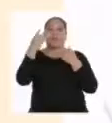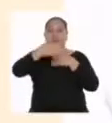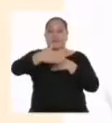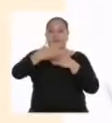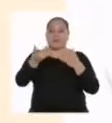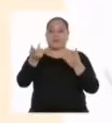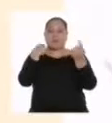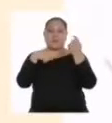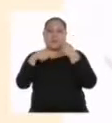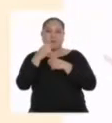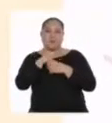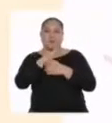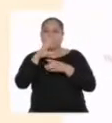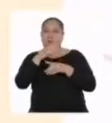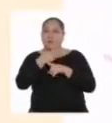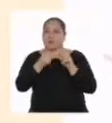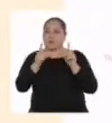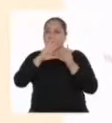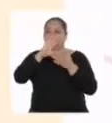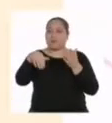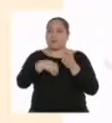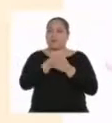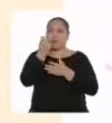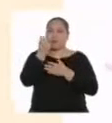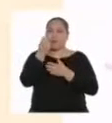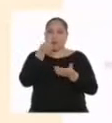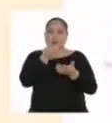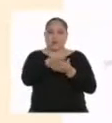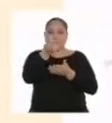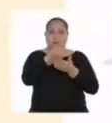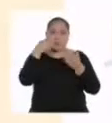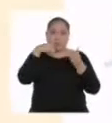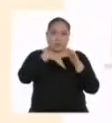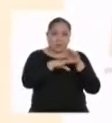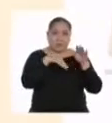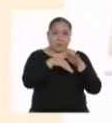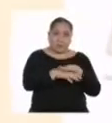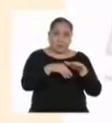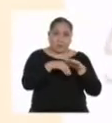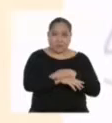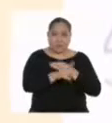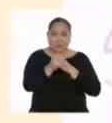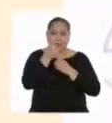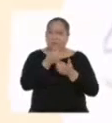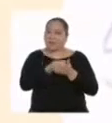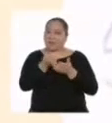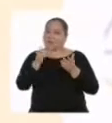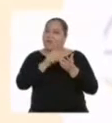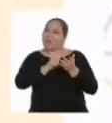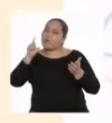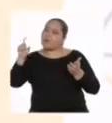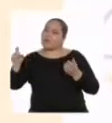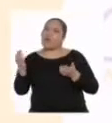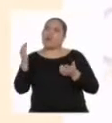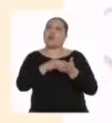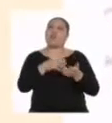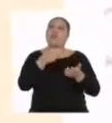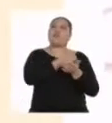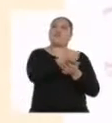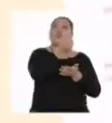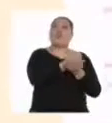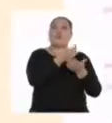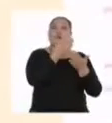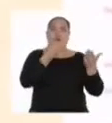negocio, pero todo el dinero que ingresa no lo podemos gastar porque tenemos que volver a invertirlo en la tienda.